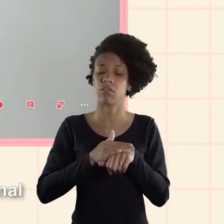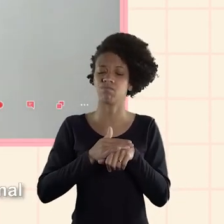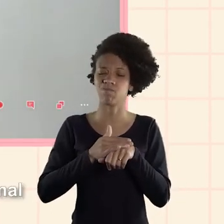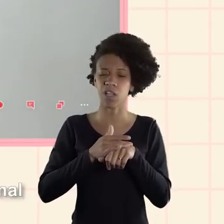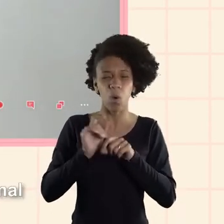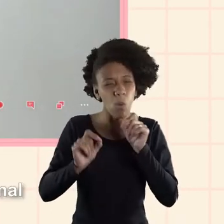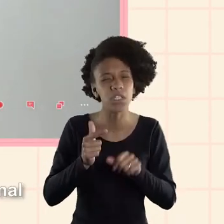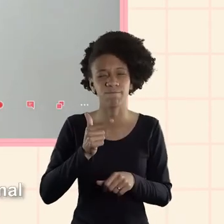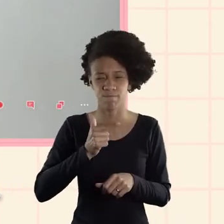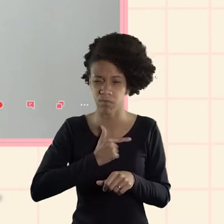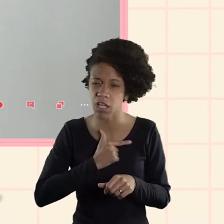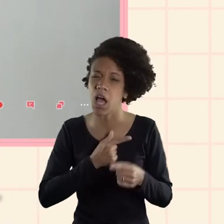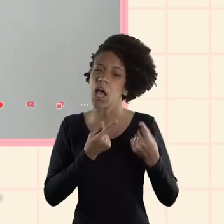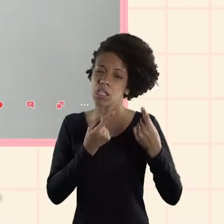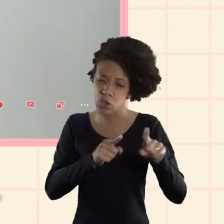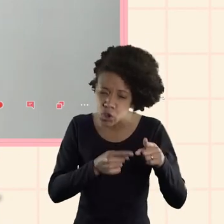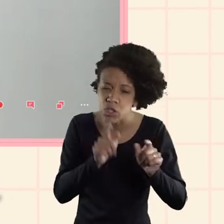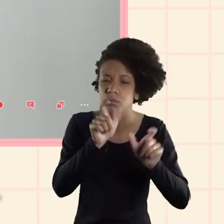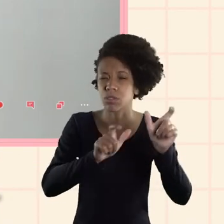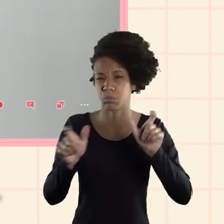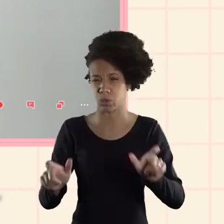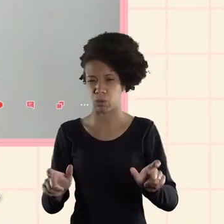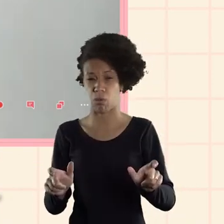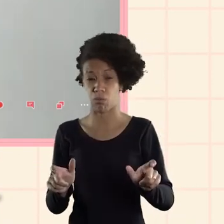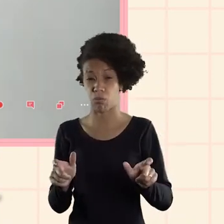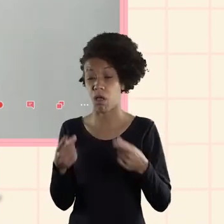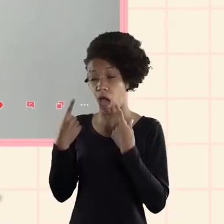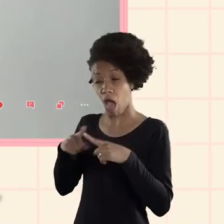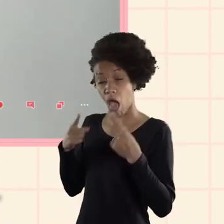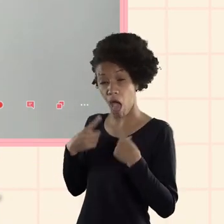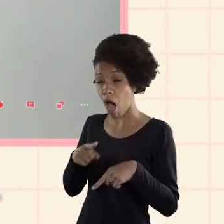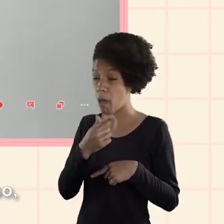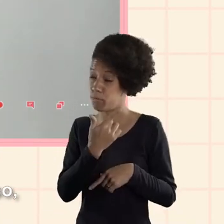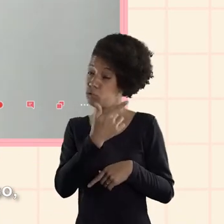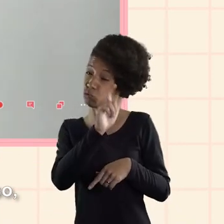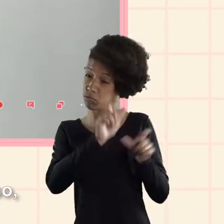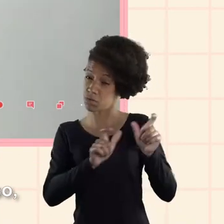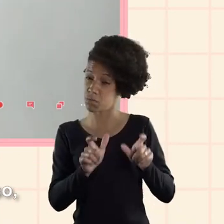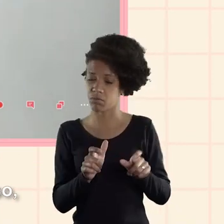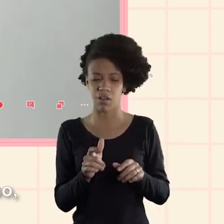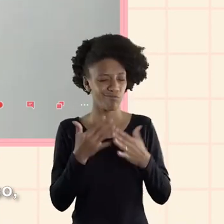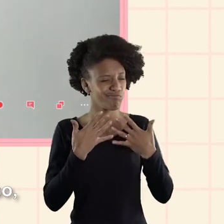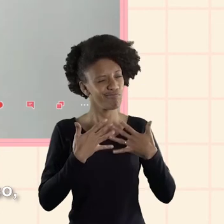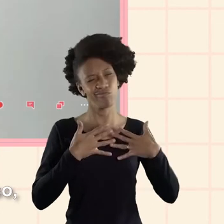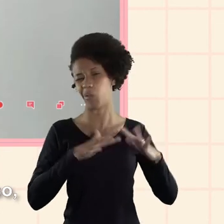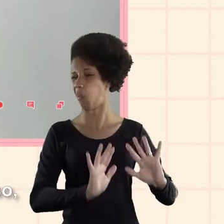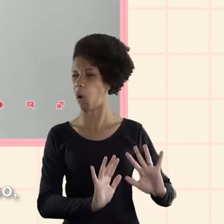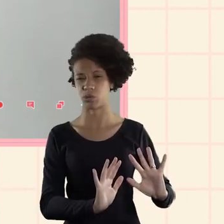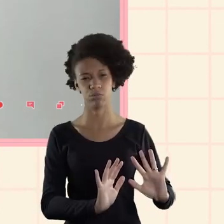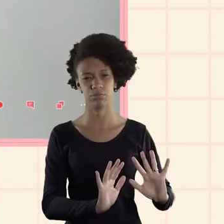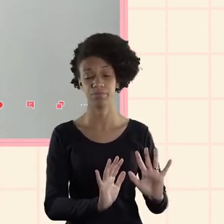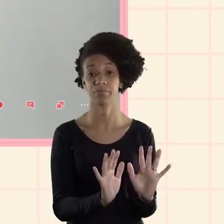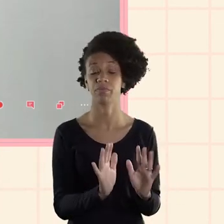difícil para ellas. Son muchas personas también que hacen daño por Internet, que critican a las personas,